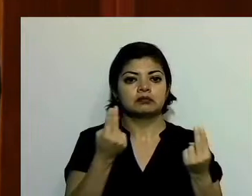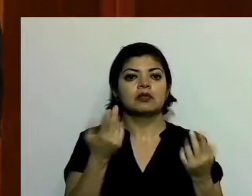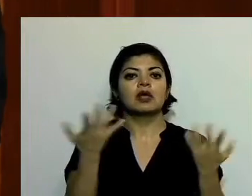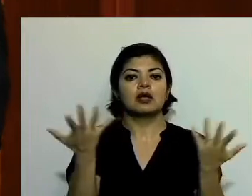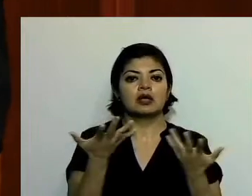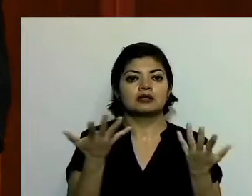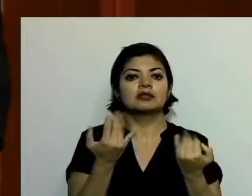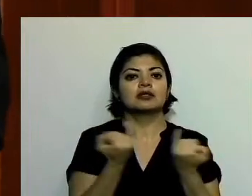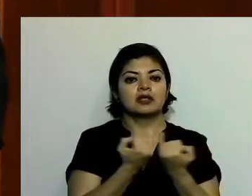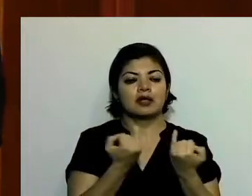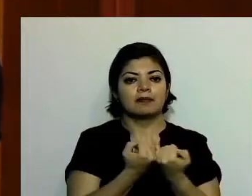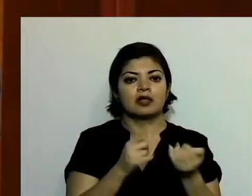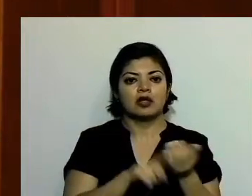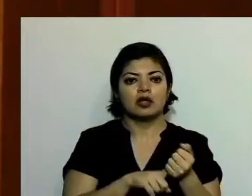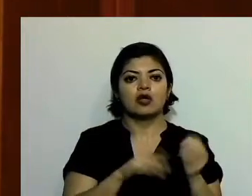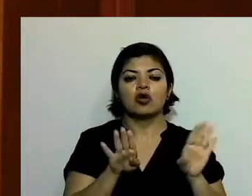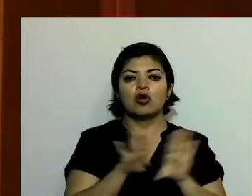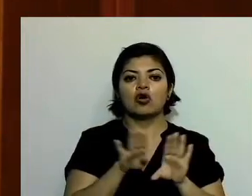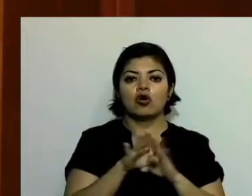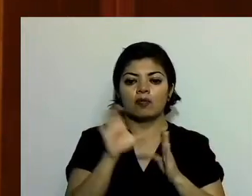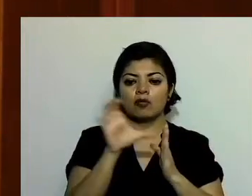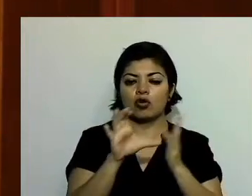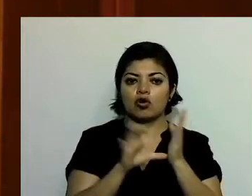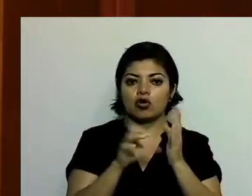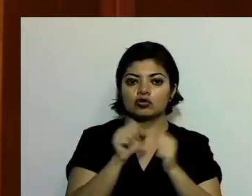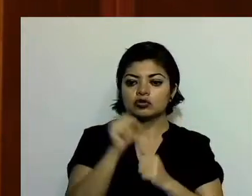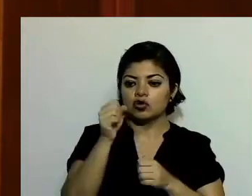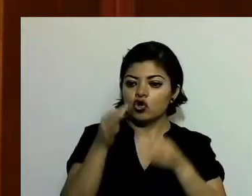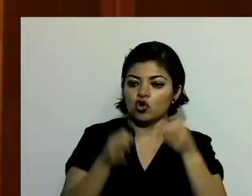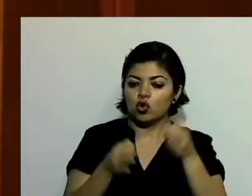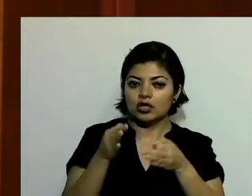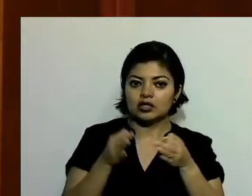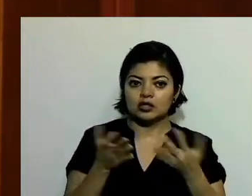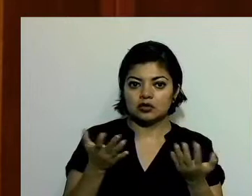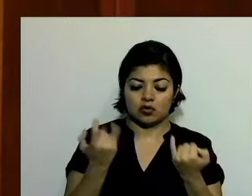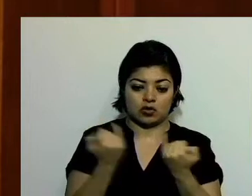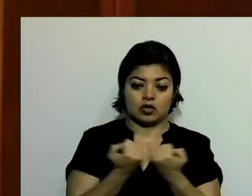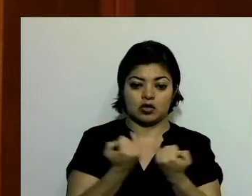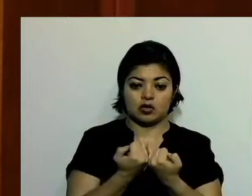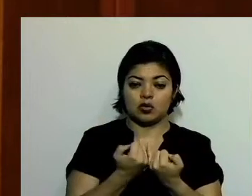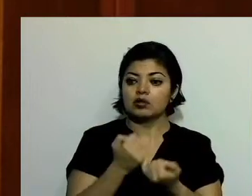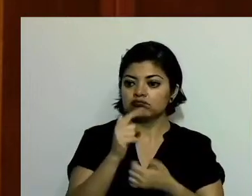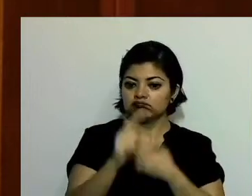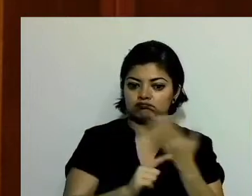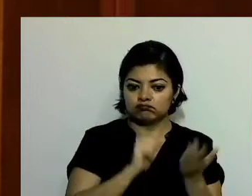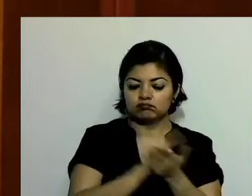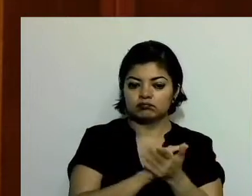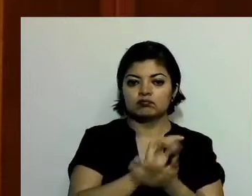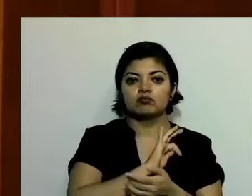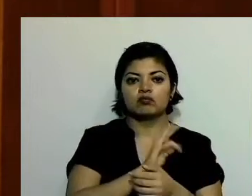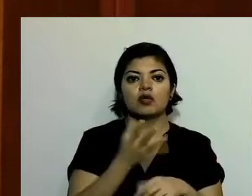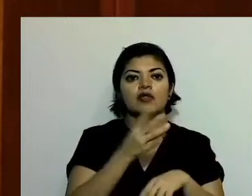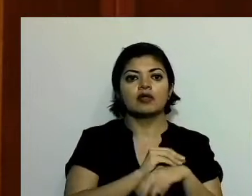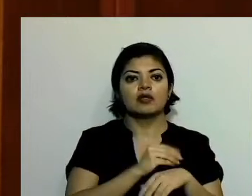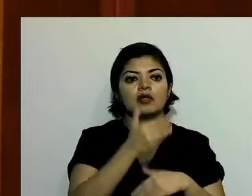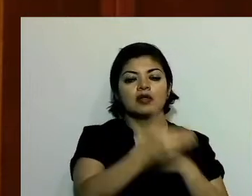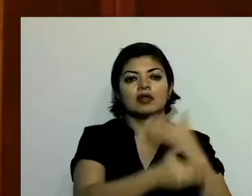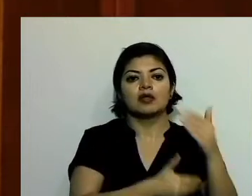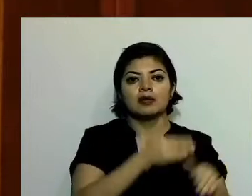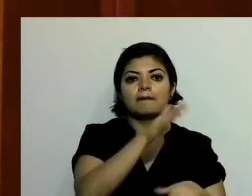un entramado constitucional y jurídico, así como legal, que nos permita dar un paso adelante.